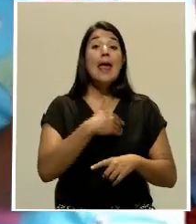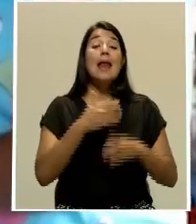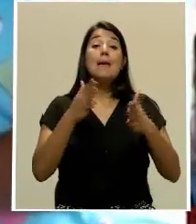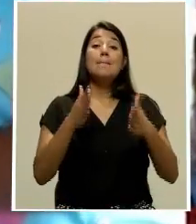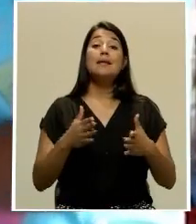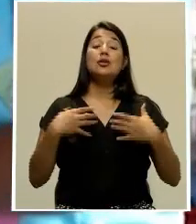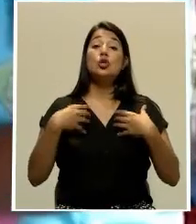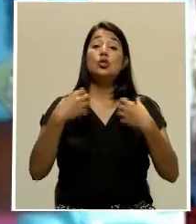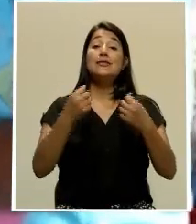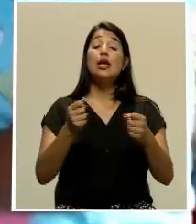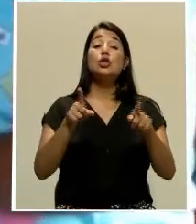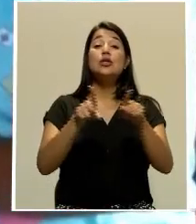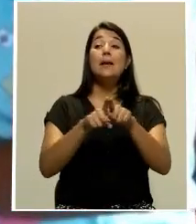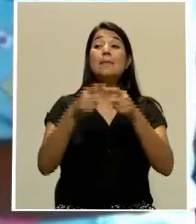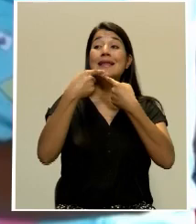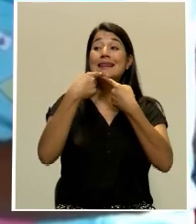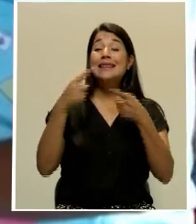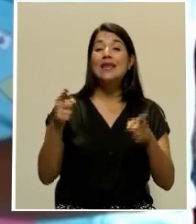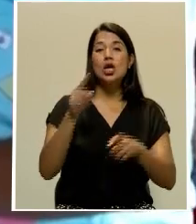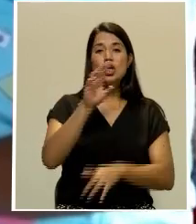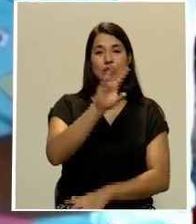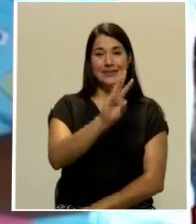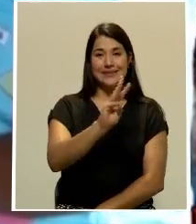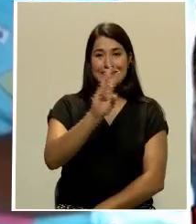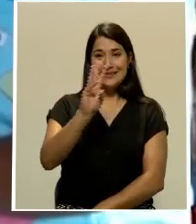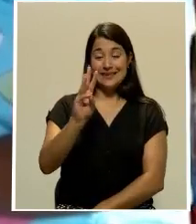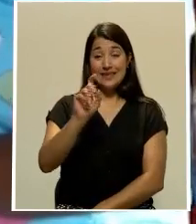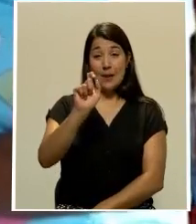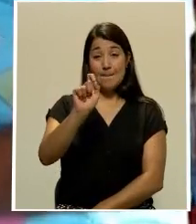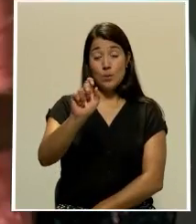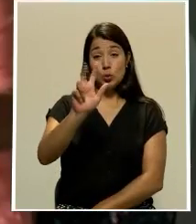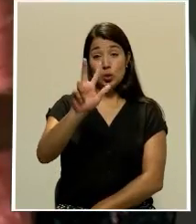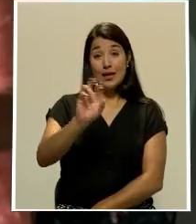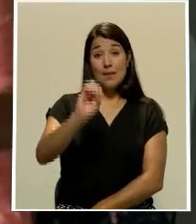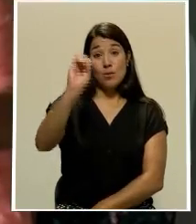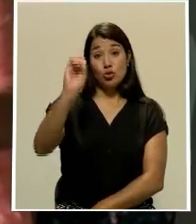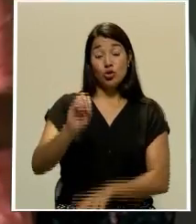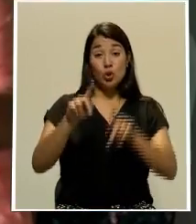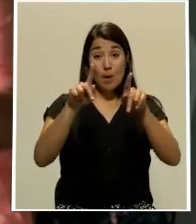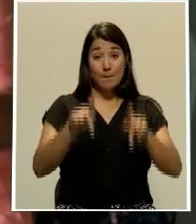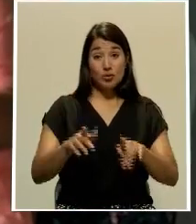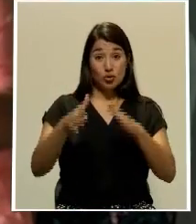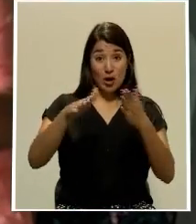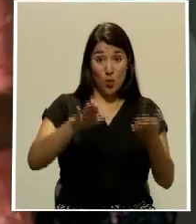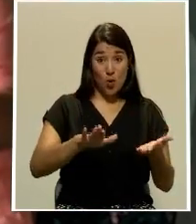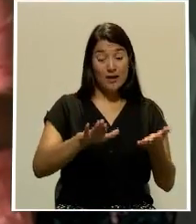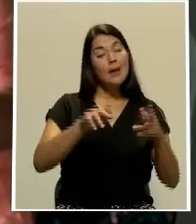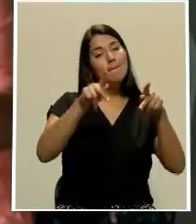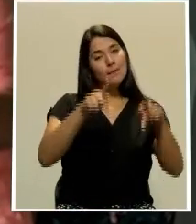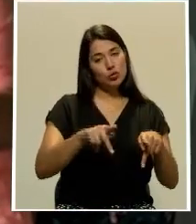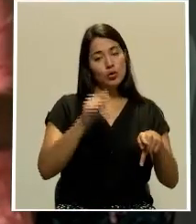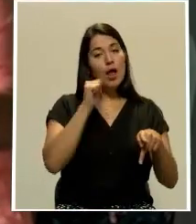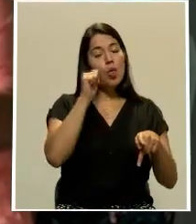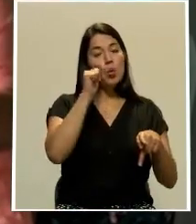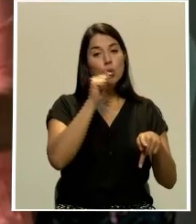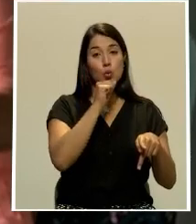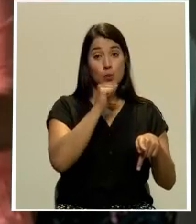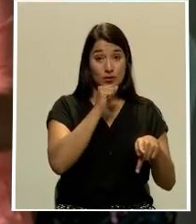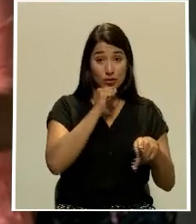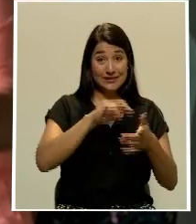Salud también informó que el 66.3% de los fallecidos son personas de la tercera edad, por lo tanto de las